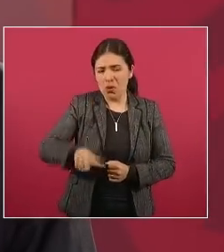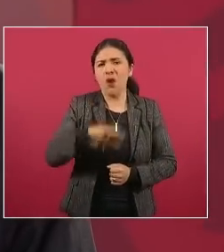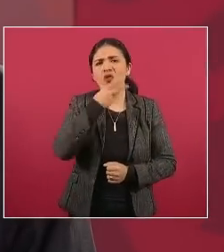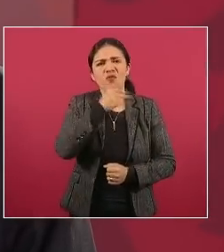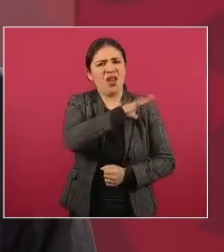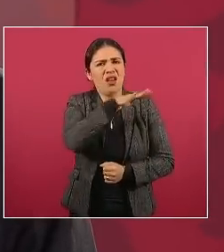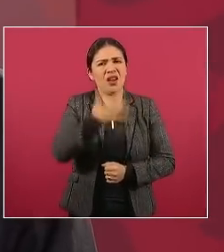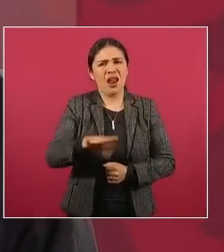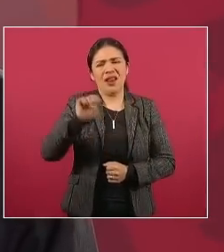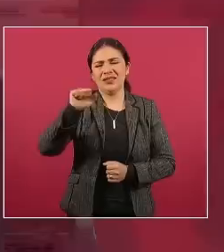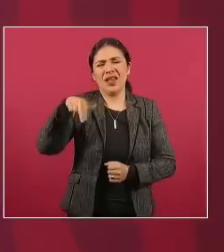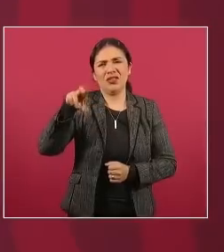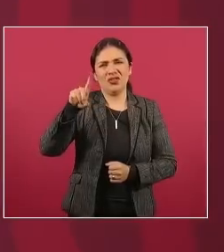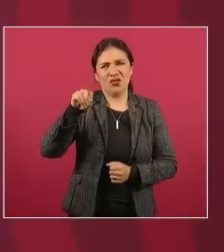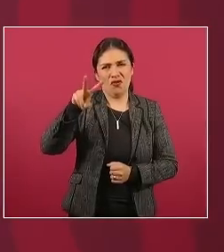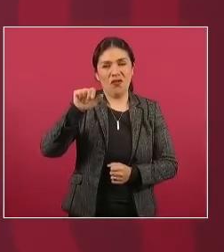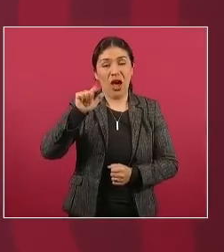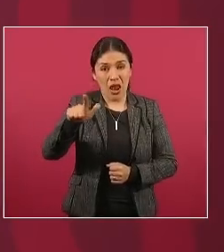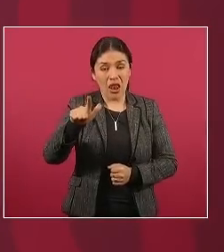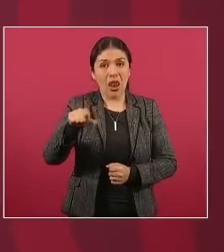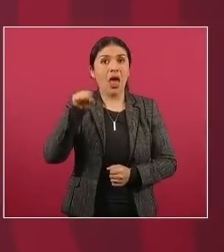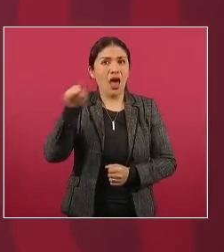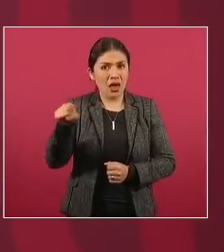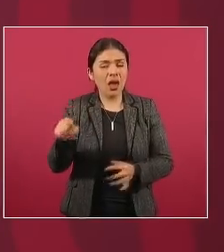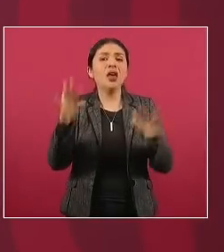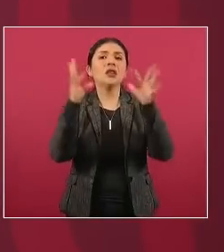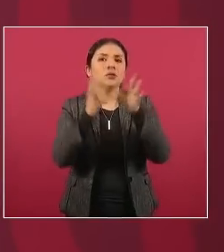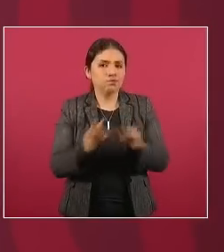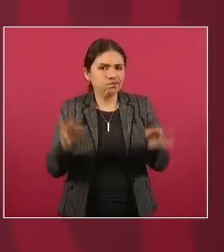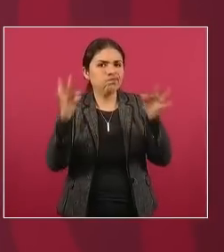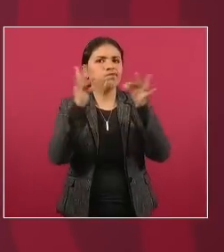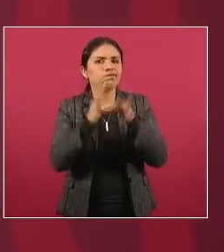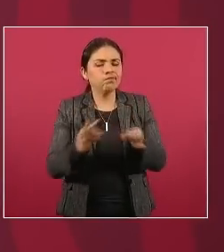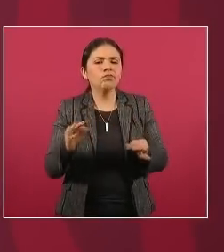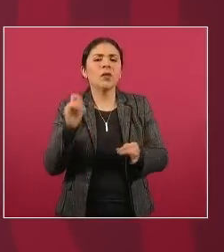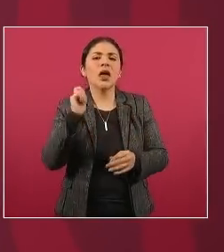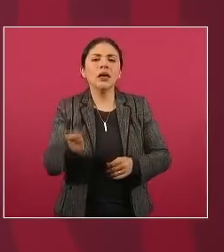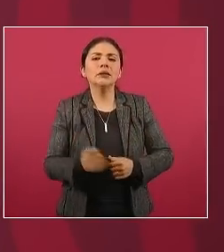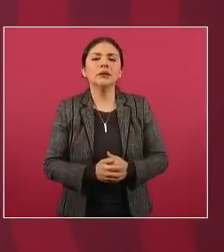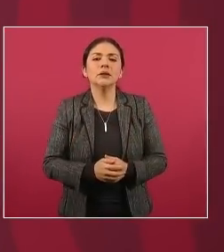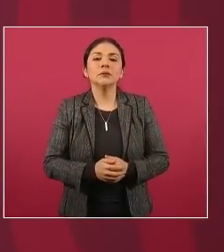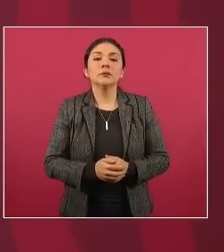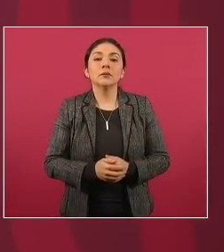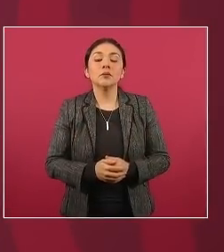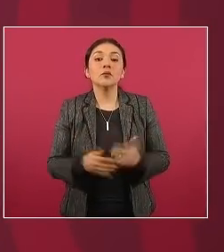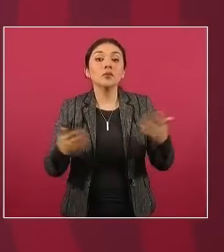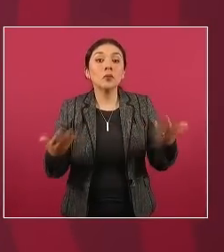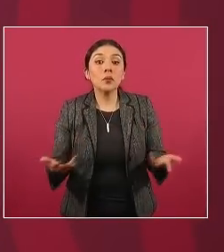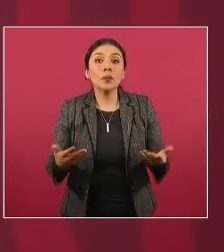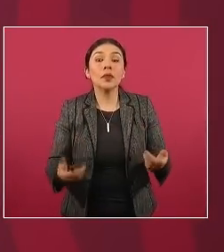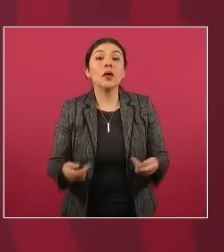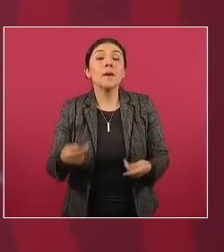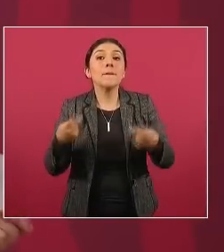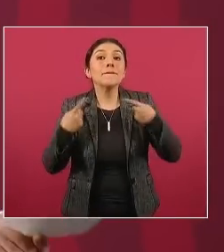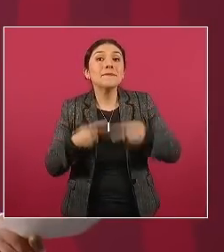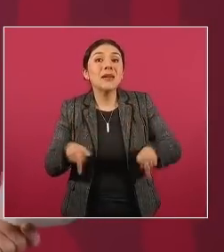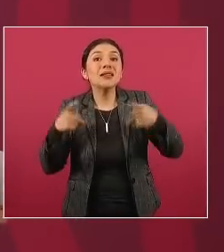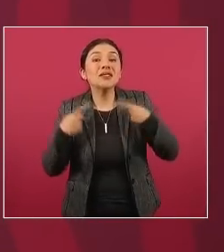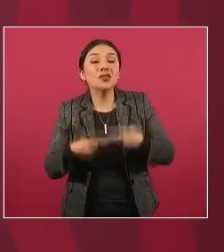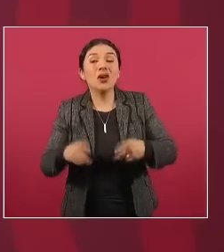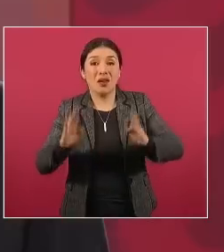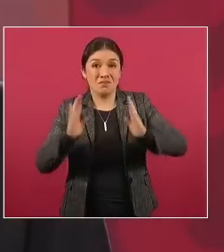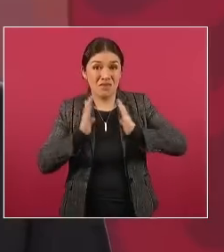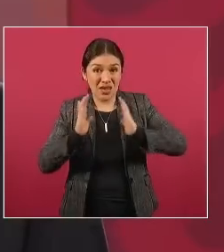gravísimas. Estamos hablando de crímenes de lesa humanidad. ¿Qué es esto? Para